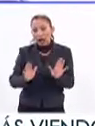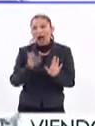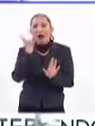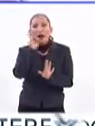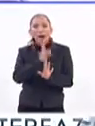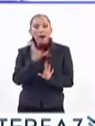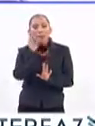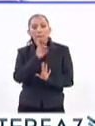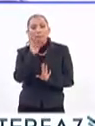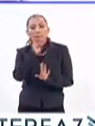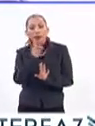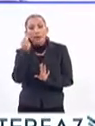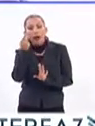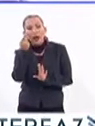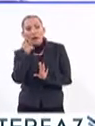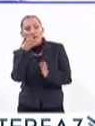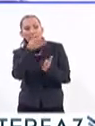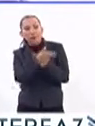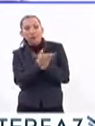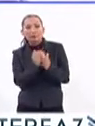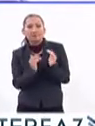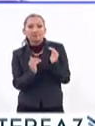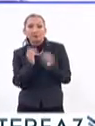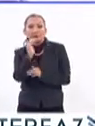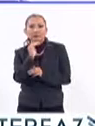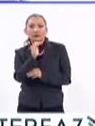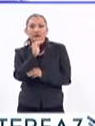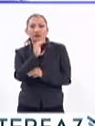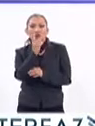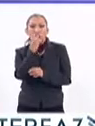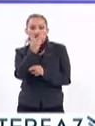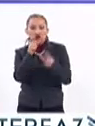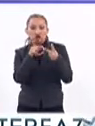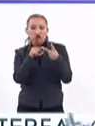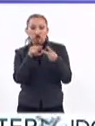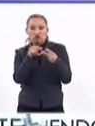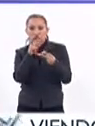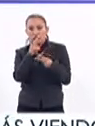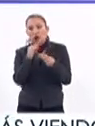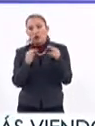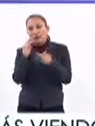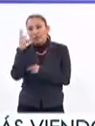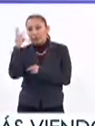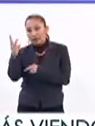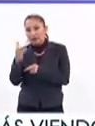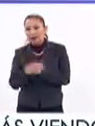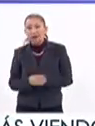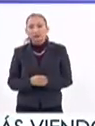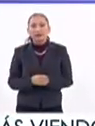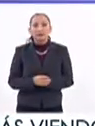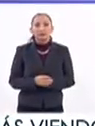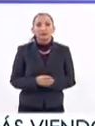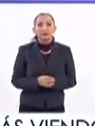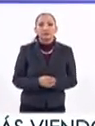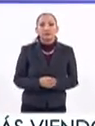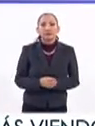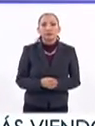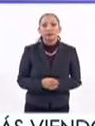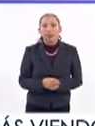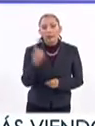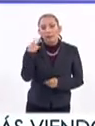pruebas ya de nivel dos o de nivel tres. Para